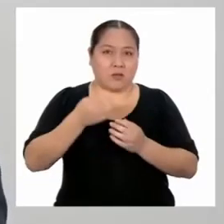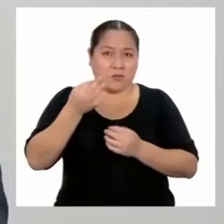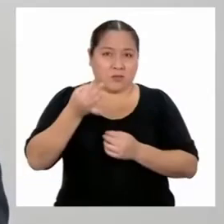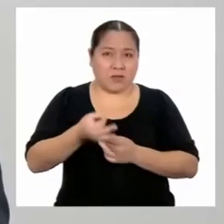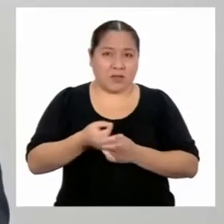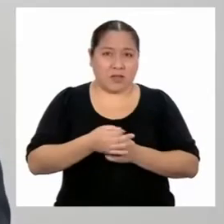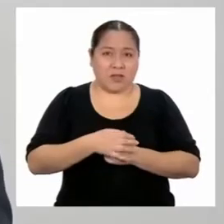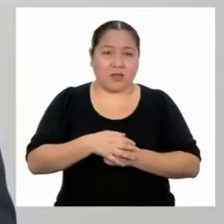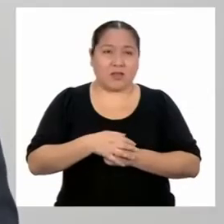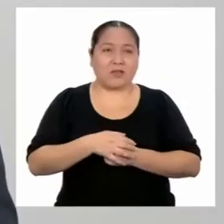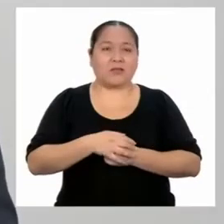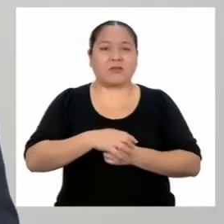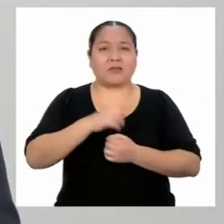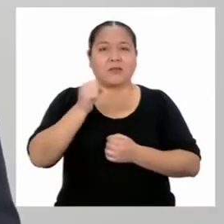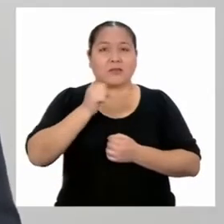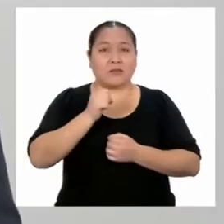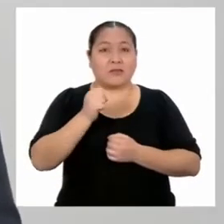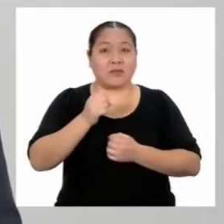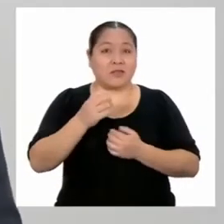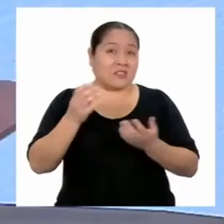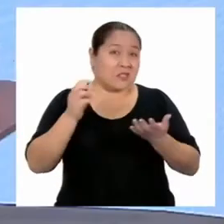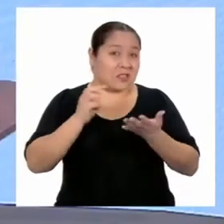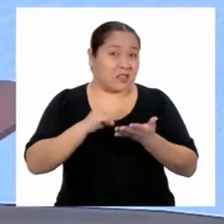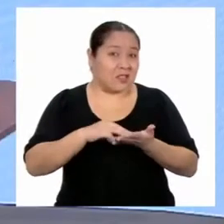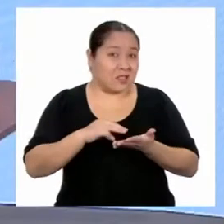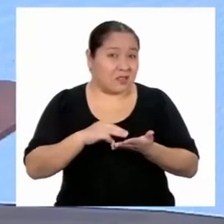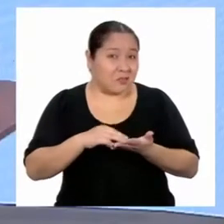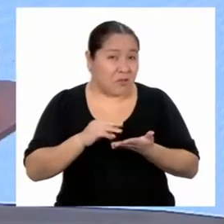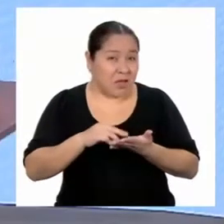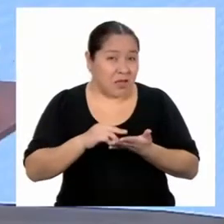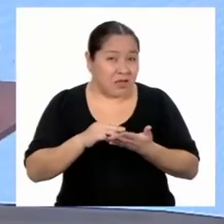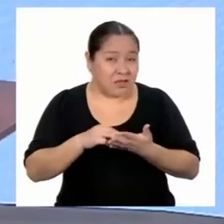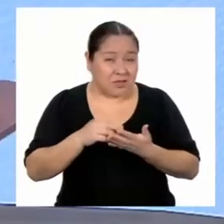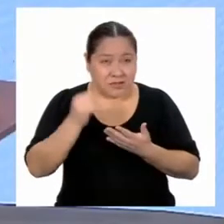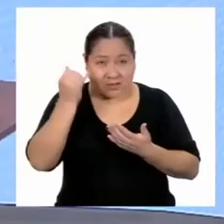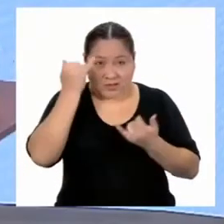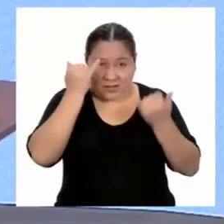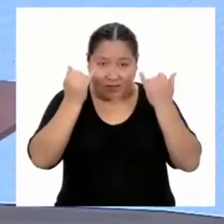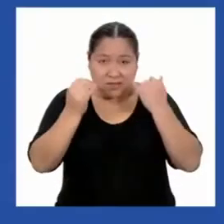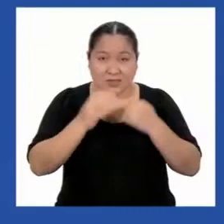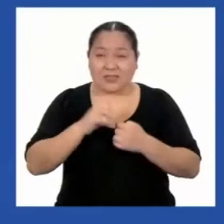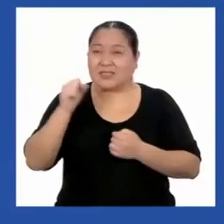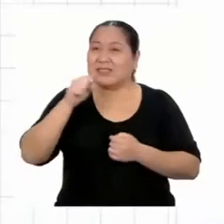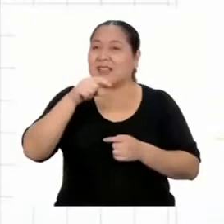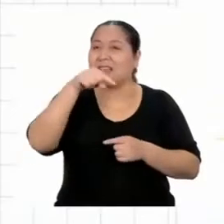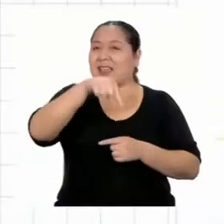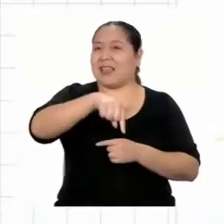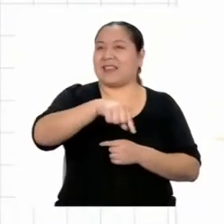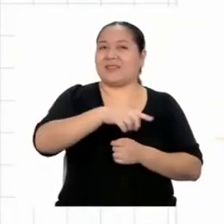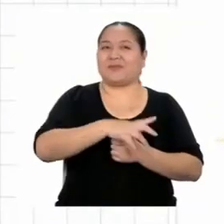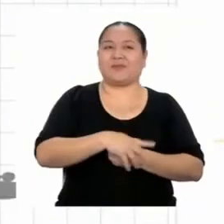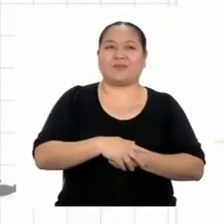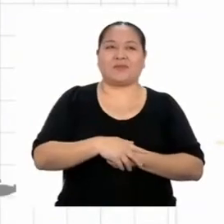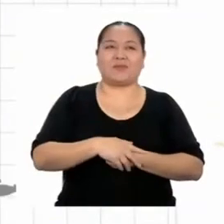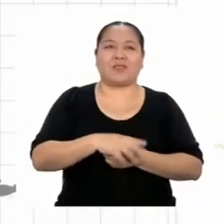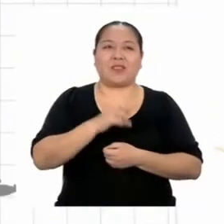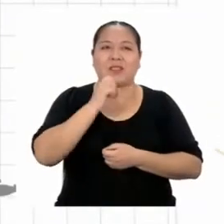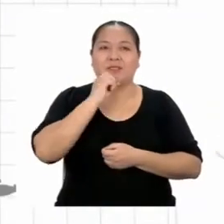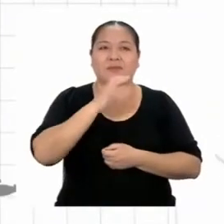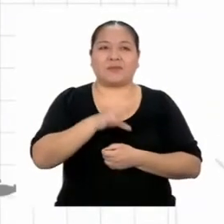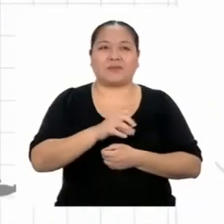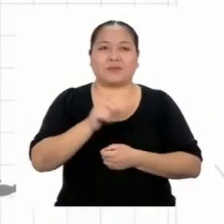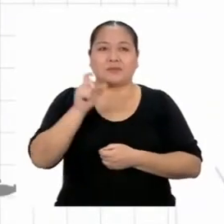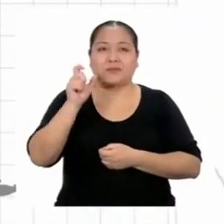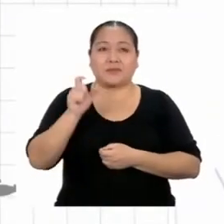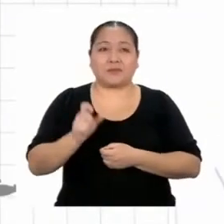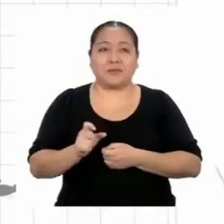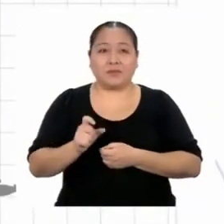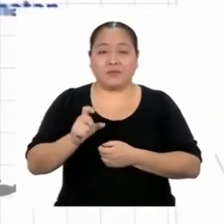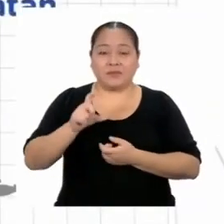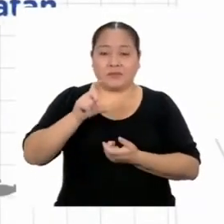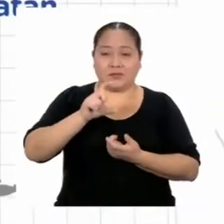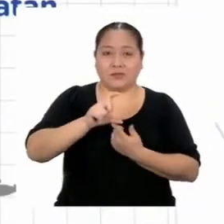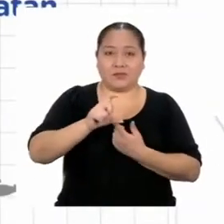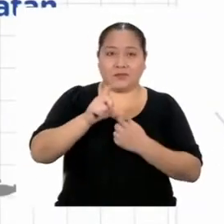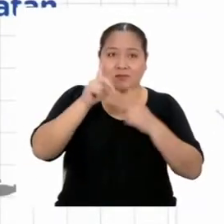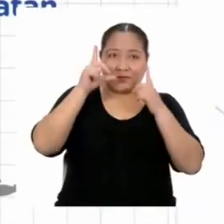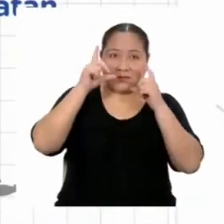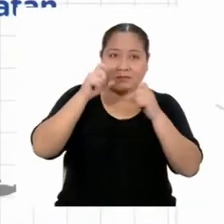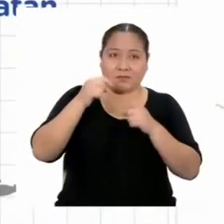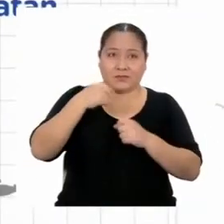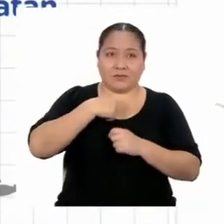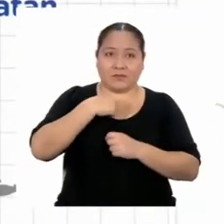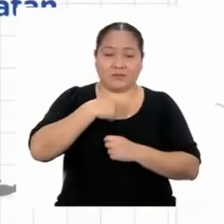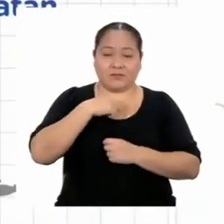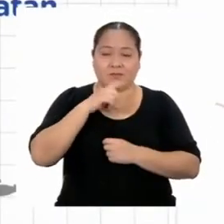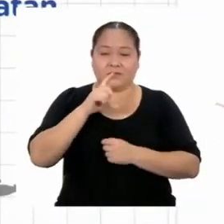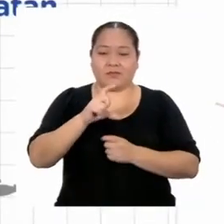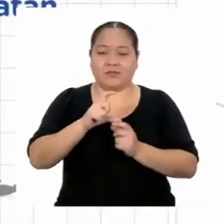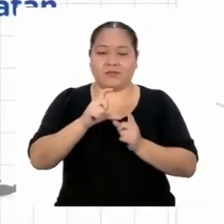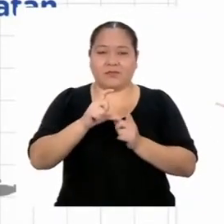Así es. ¿Tienes más pistas? Sí, aquí tengo otra pista. Dice que la personita que aparece en la foto soy